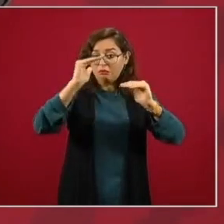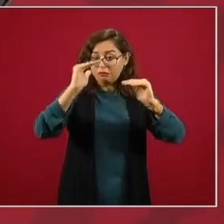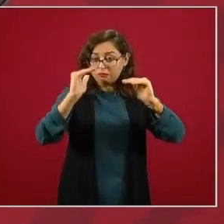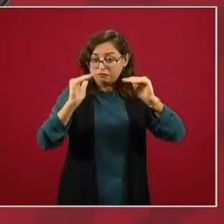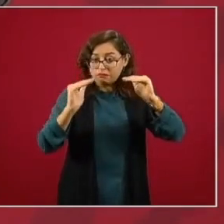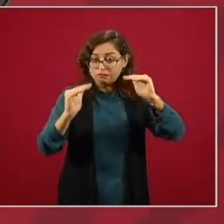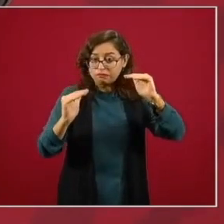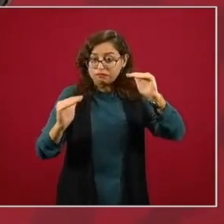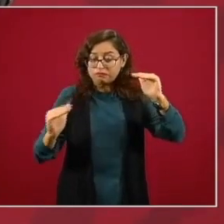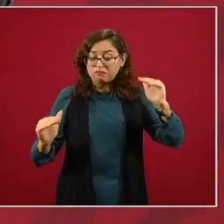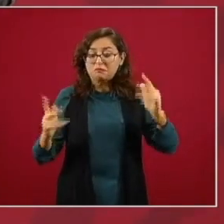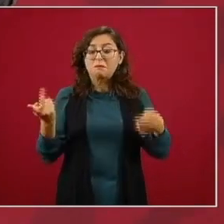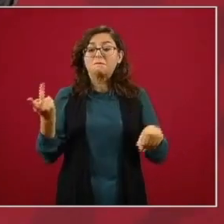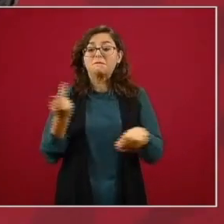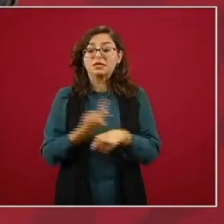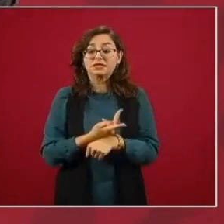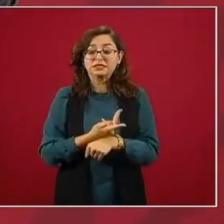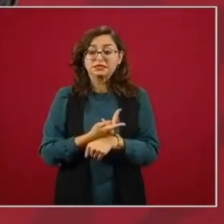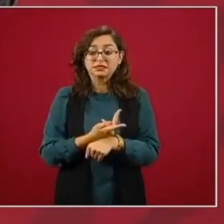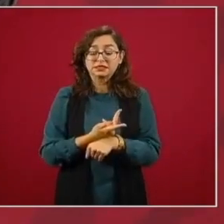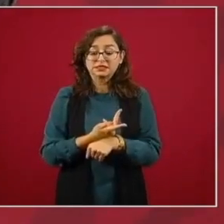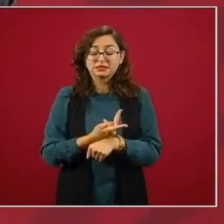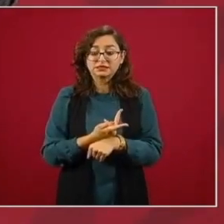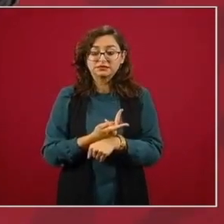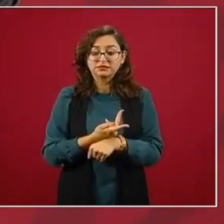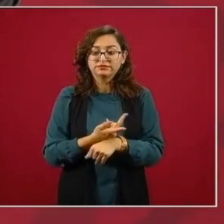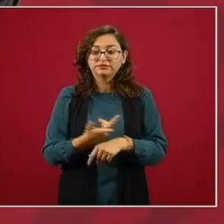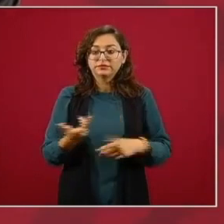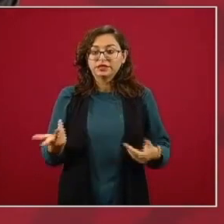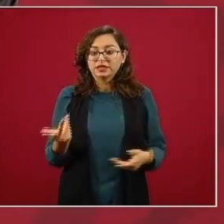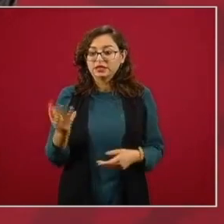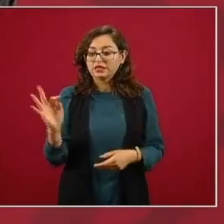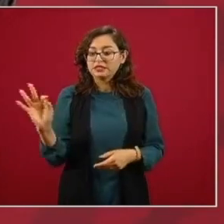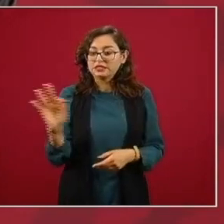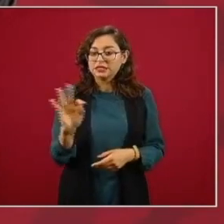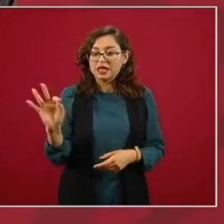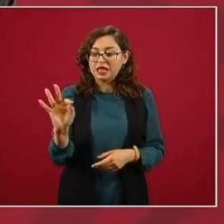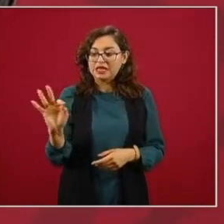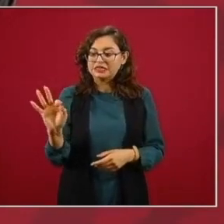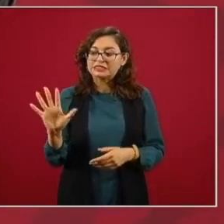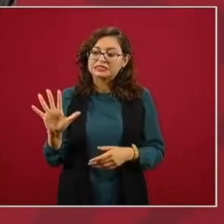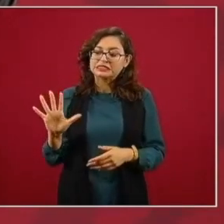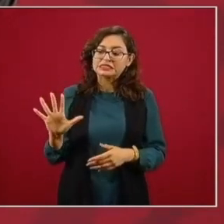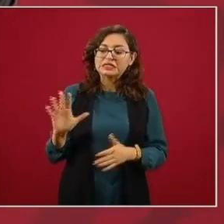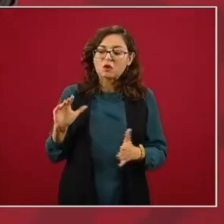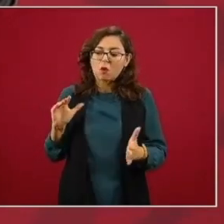iba a significar tener cinco mil hospitalizados